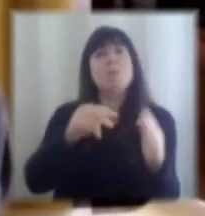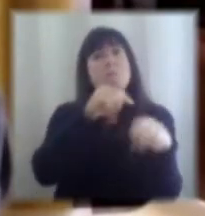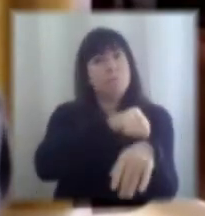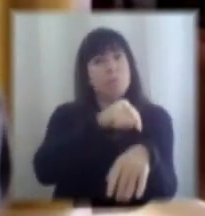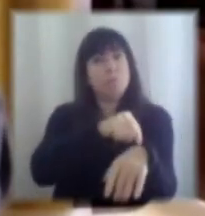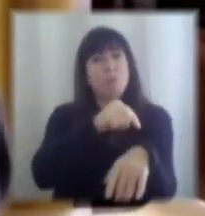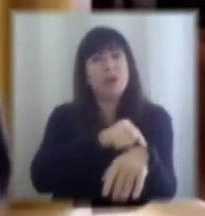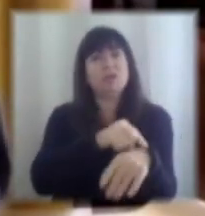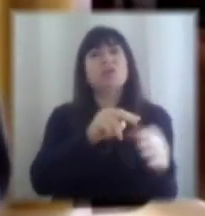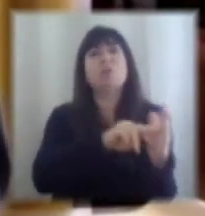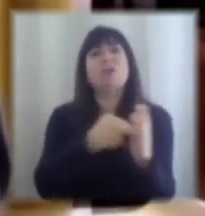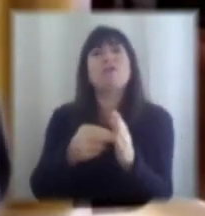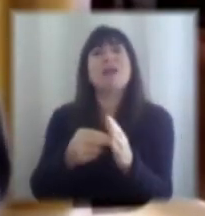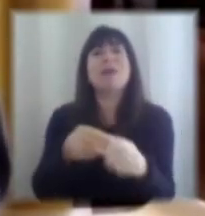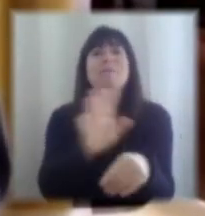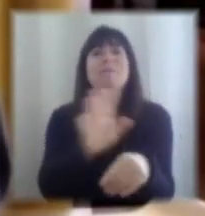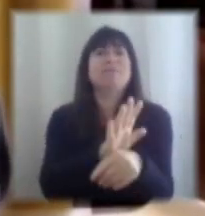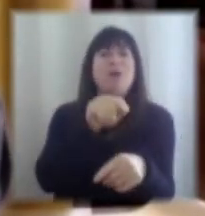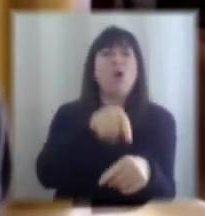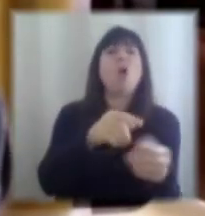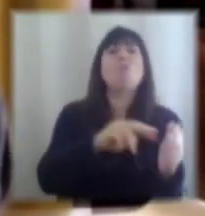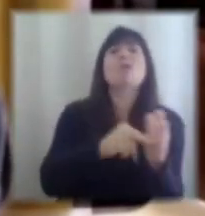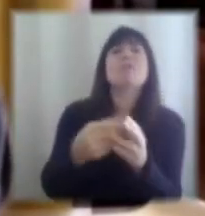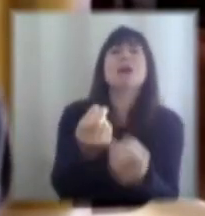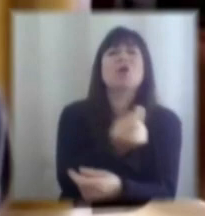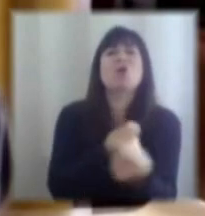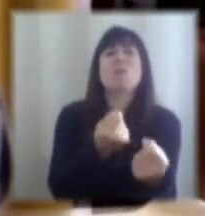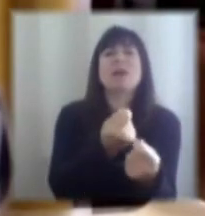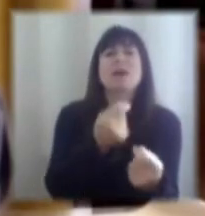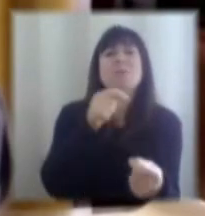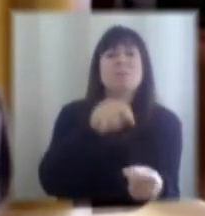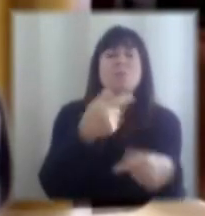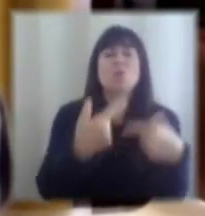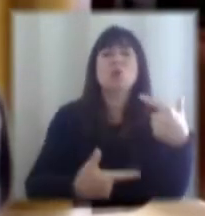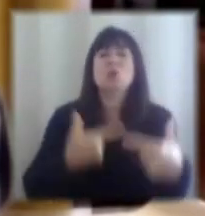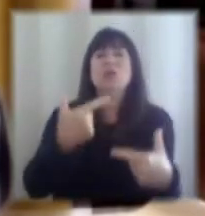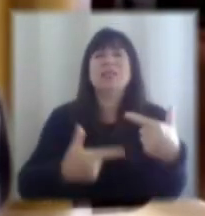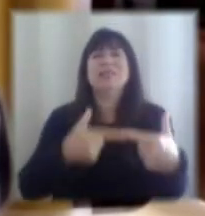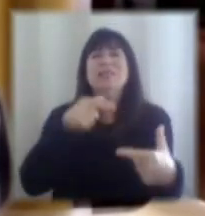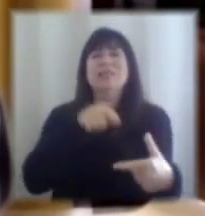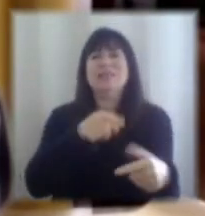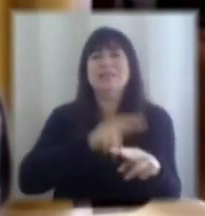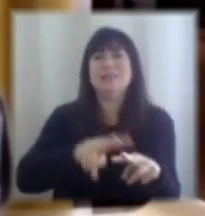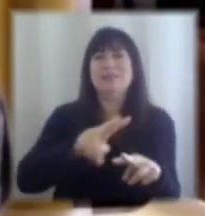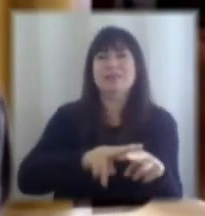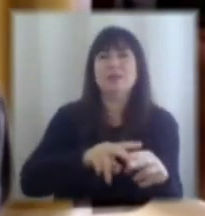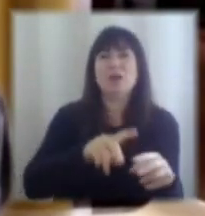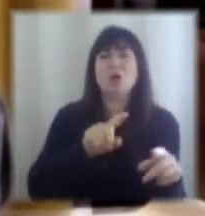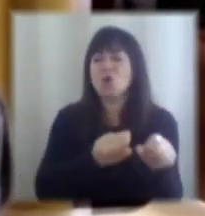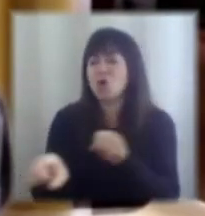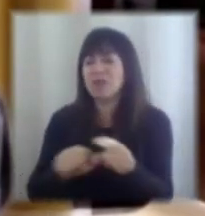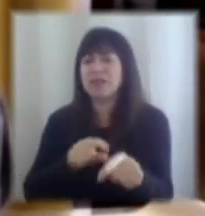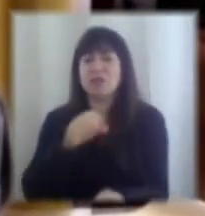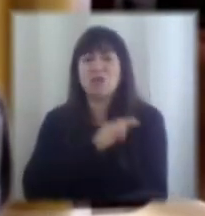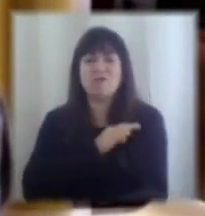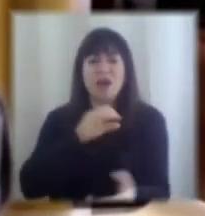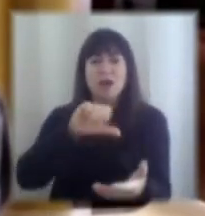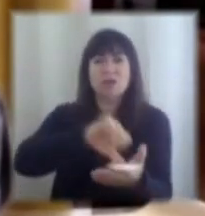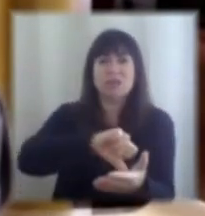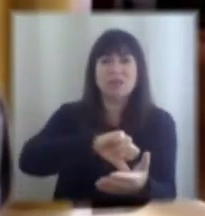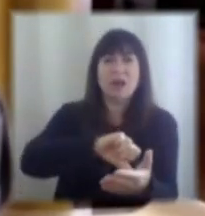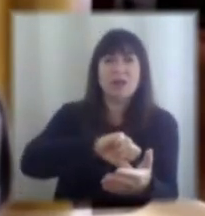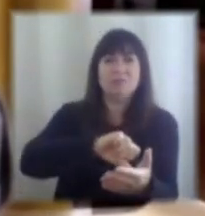típicamente lo que ocurre es que el crédito se contrae producto de esta política y de la coordinación con el banco central este crédito a la pymes se está